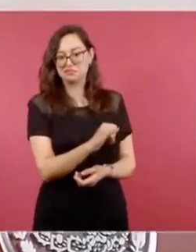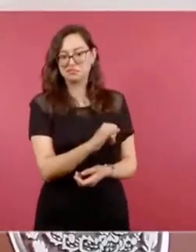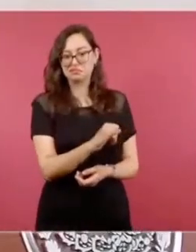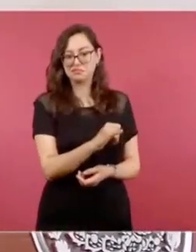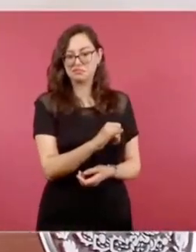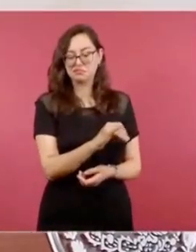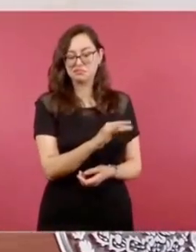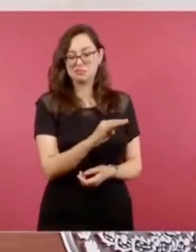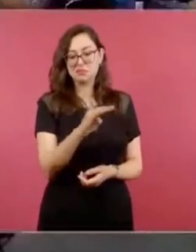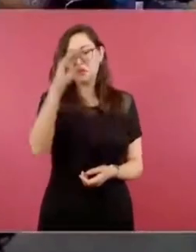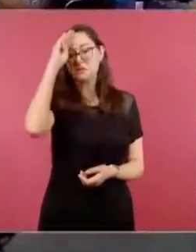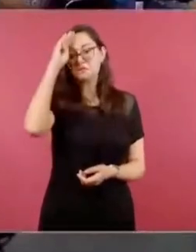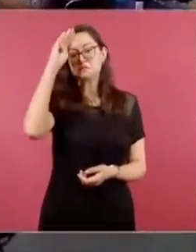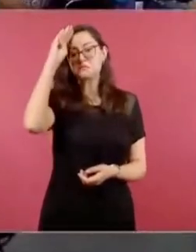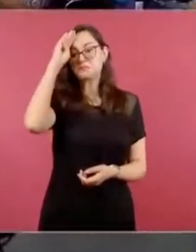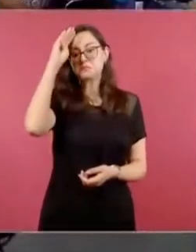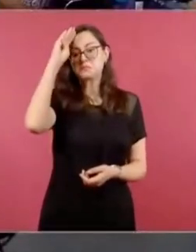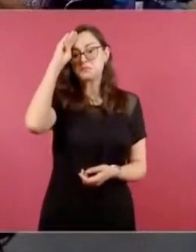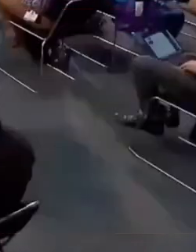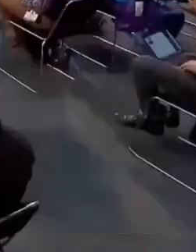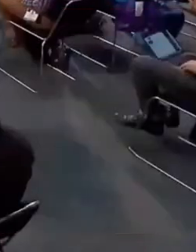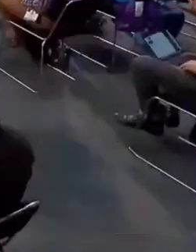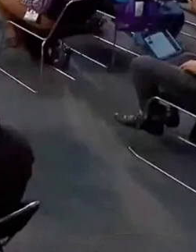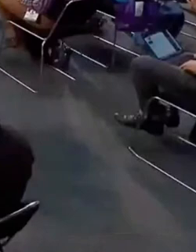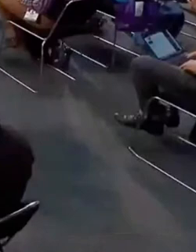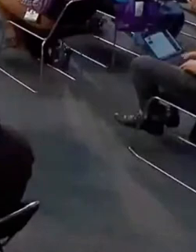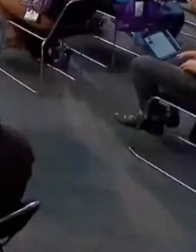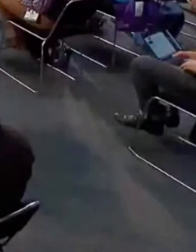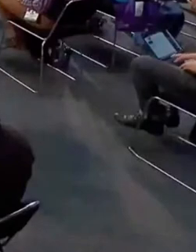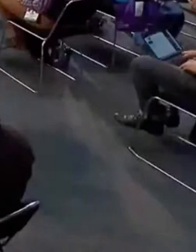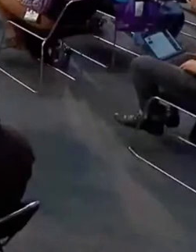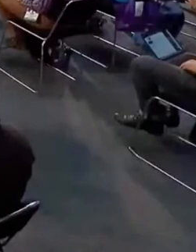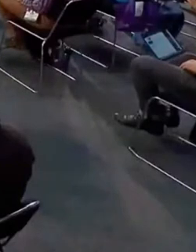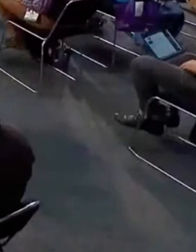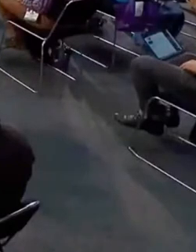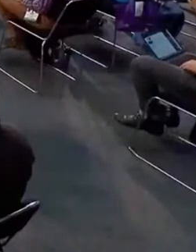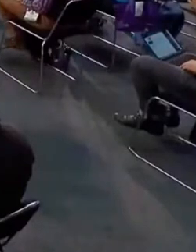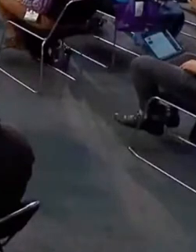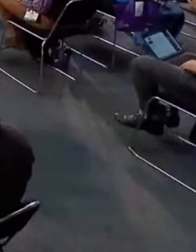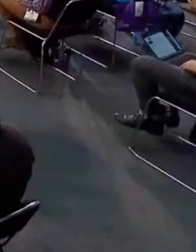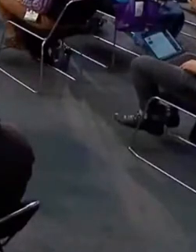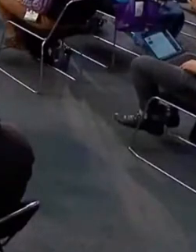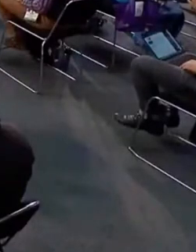en contra de ese pasado